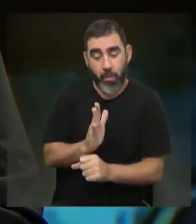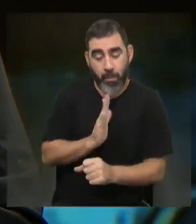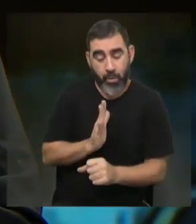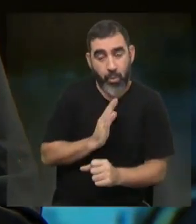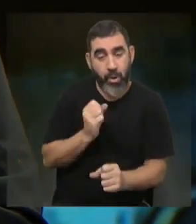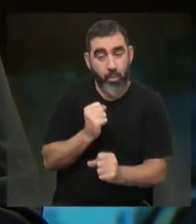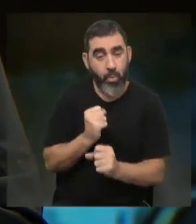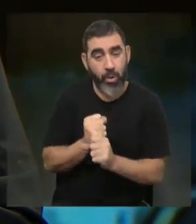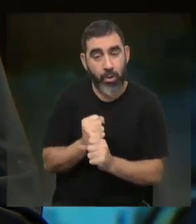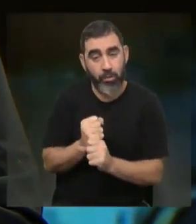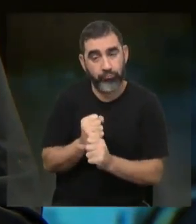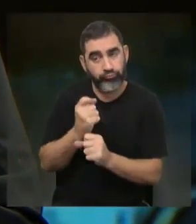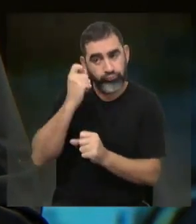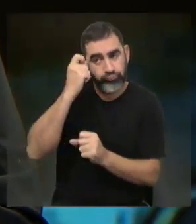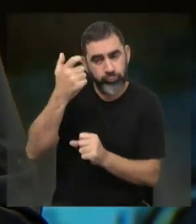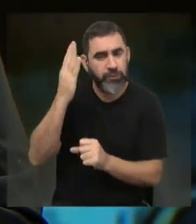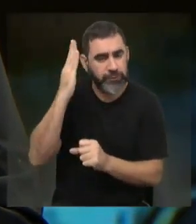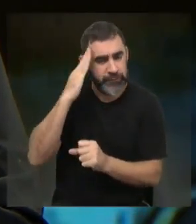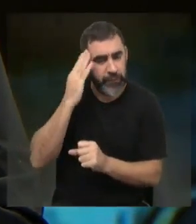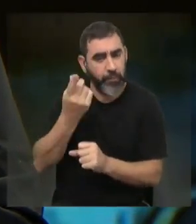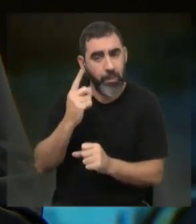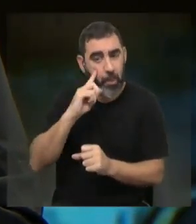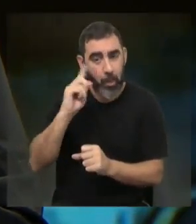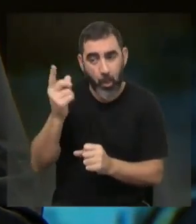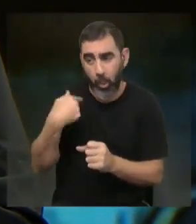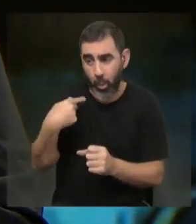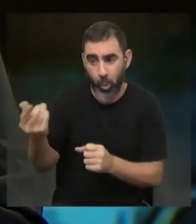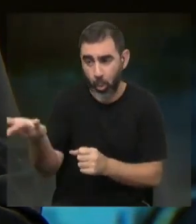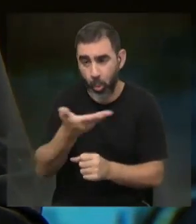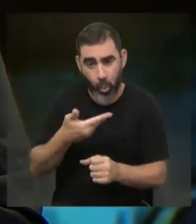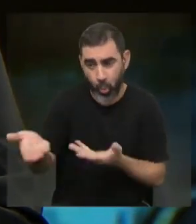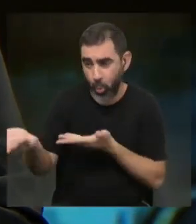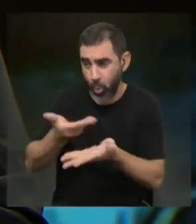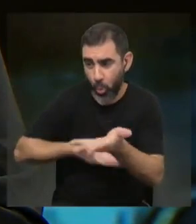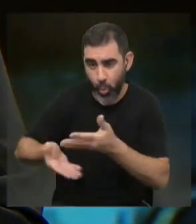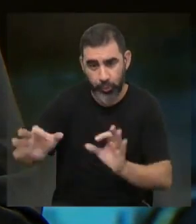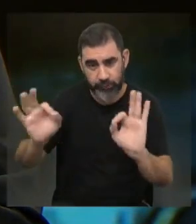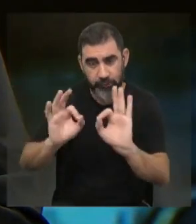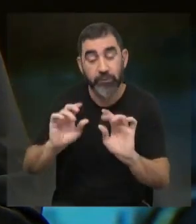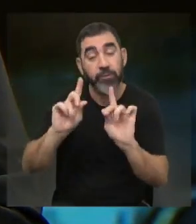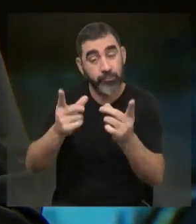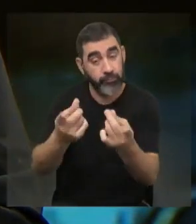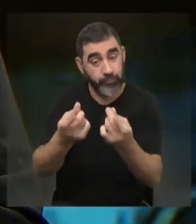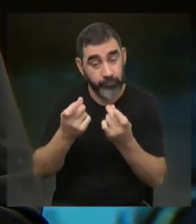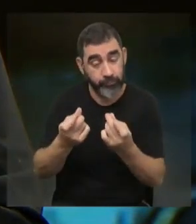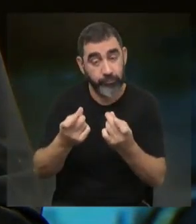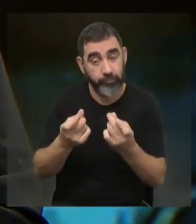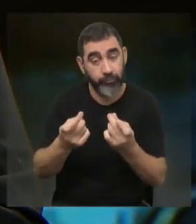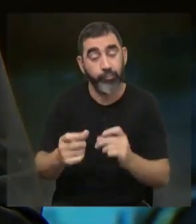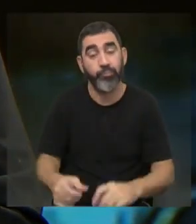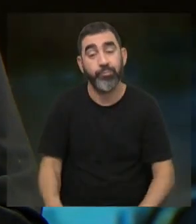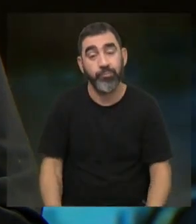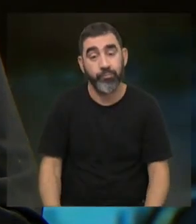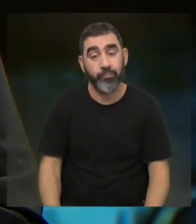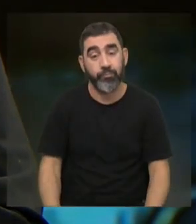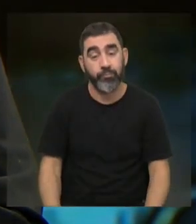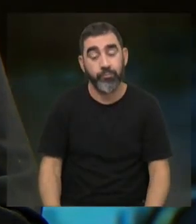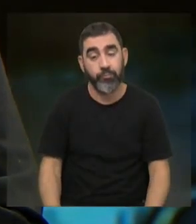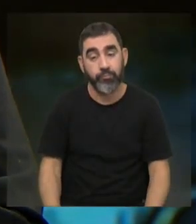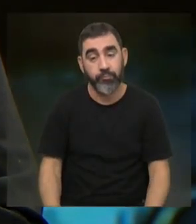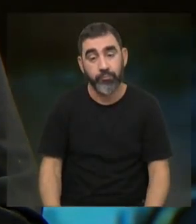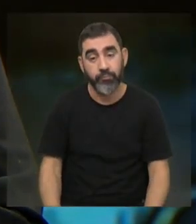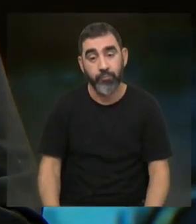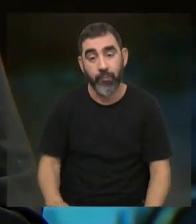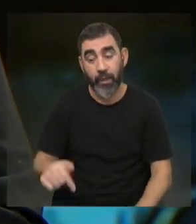mujeres que estamos muy formadas en el área, pero que no nos conocíamos entre nosotras. Además, la necesidad también de poder retener el